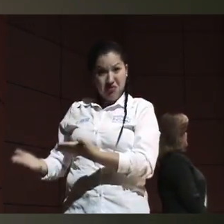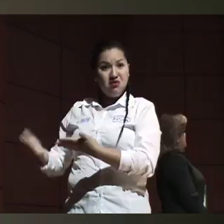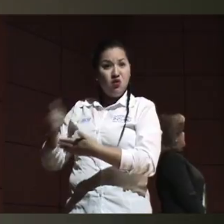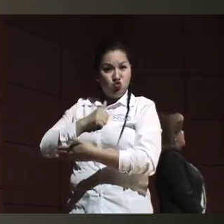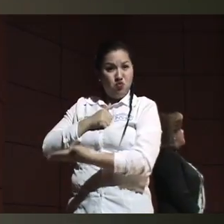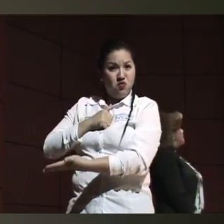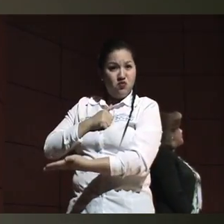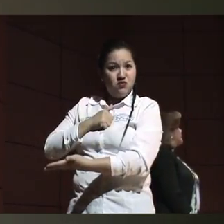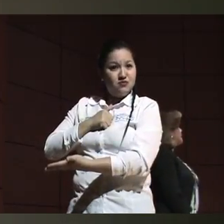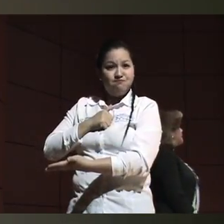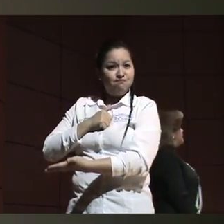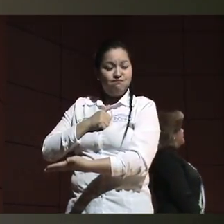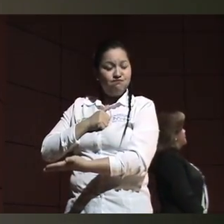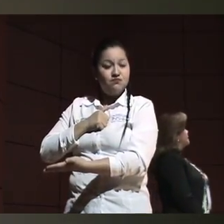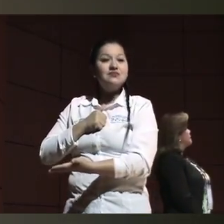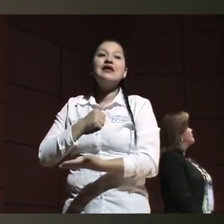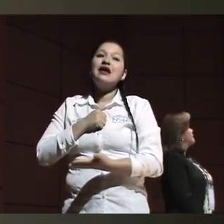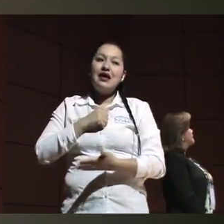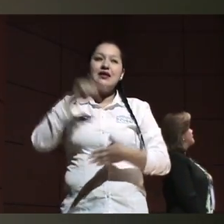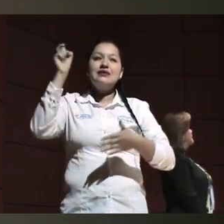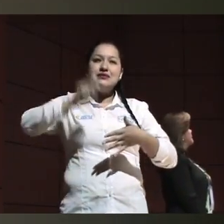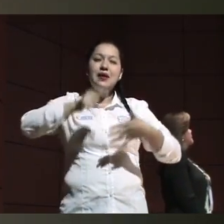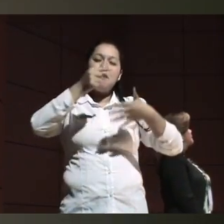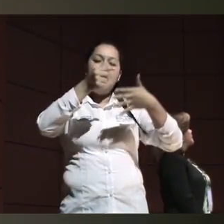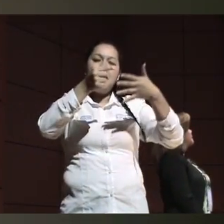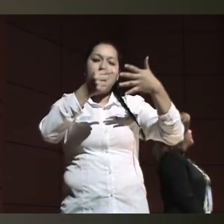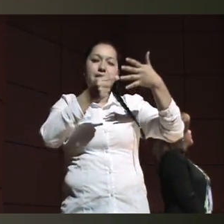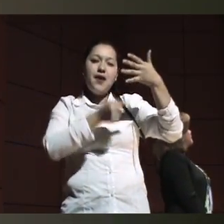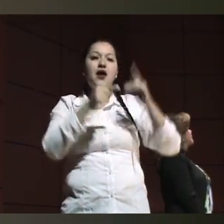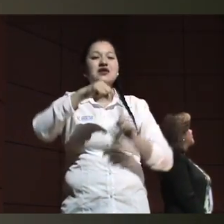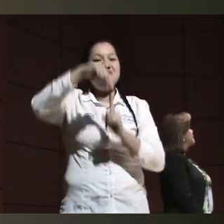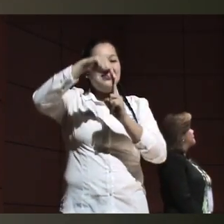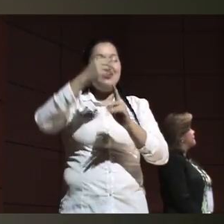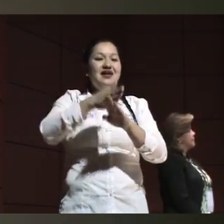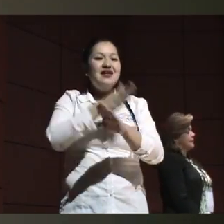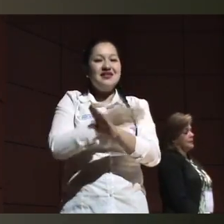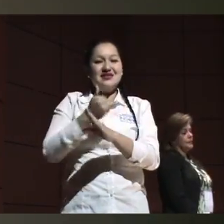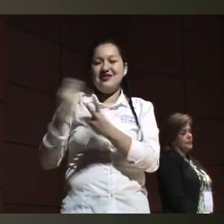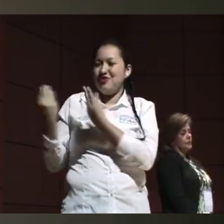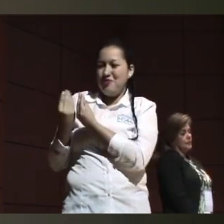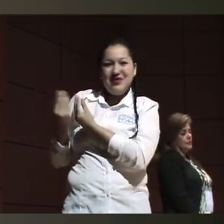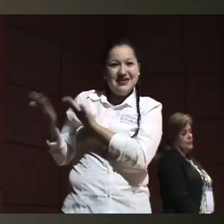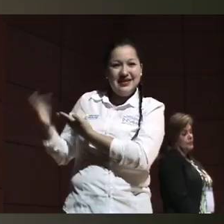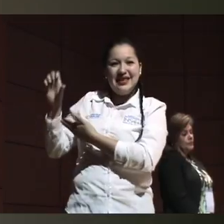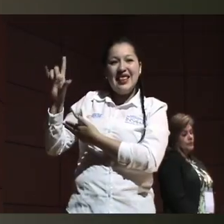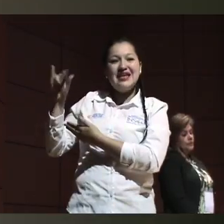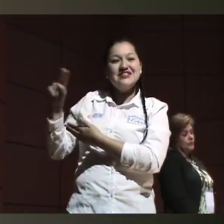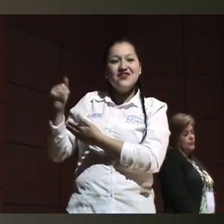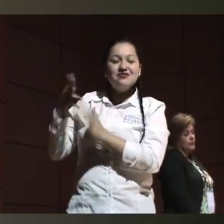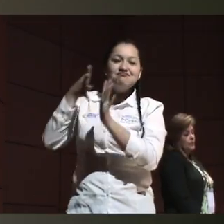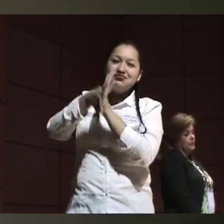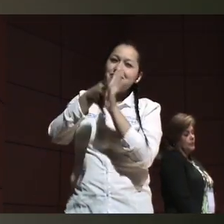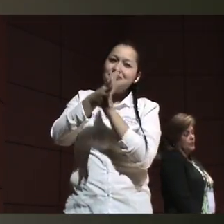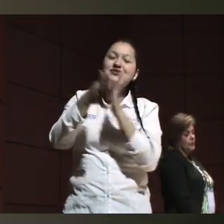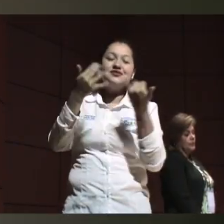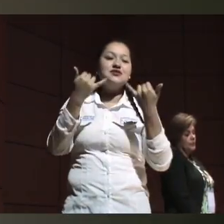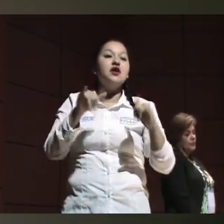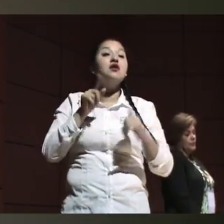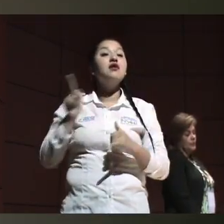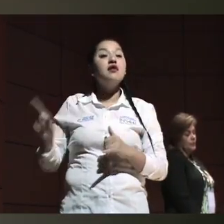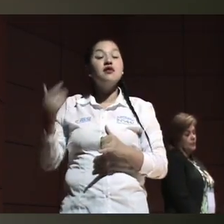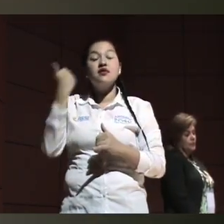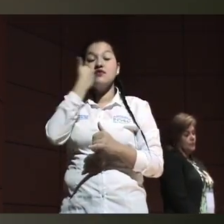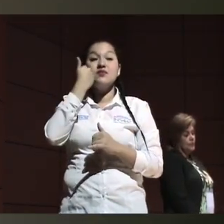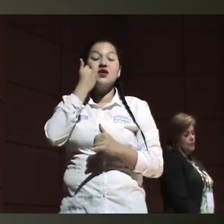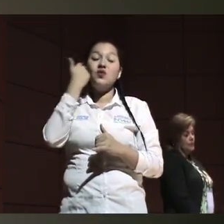Entonces, hay unas necesidades especiales que ya Elisabel las nombró, que son equipos especiales. Es una enfermedad